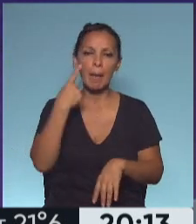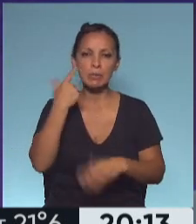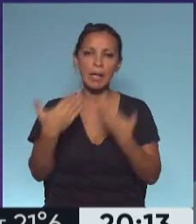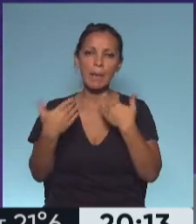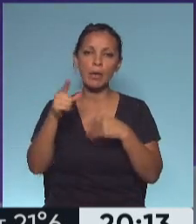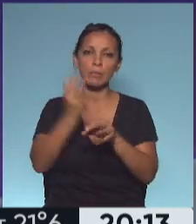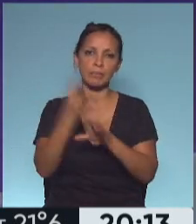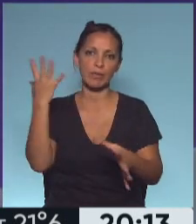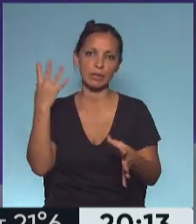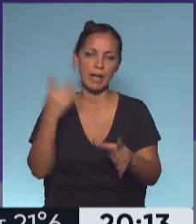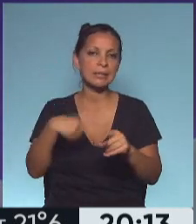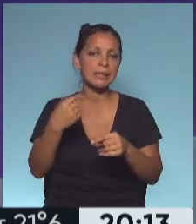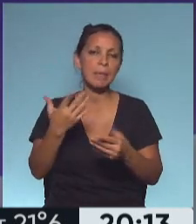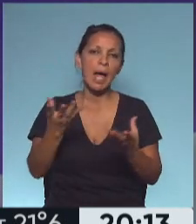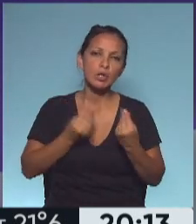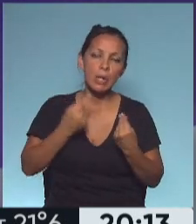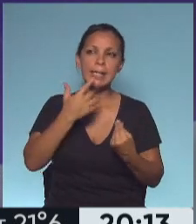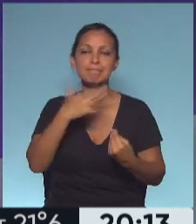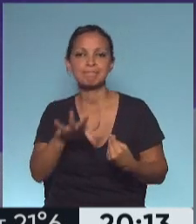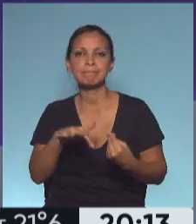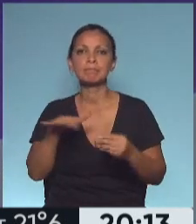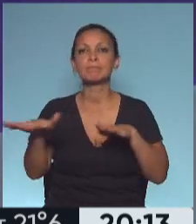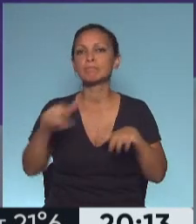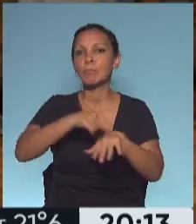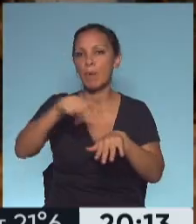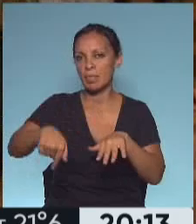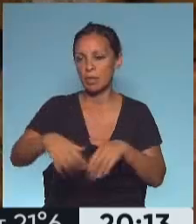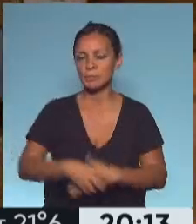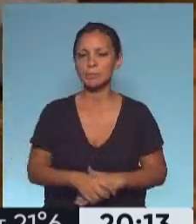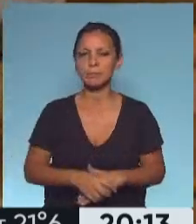Siempre nos ayudan los infectólogos a entender el momento que nos toca vivirlo.